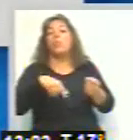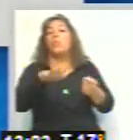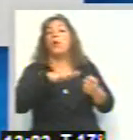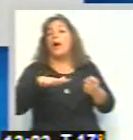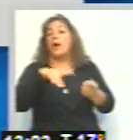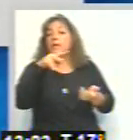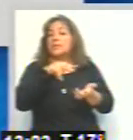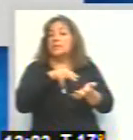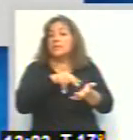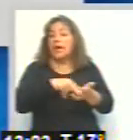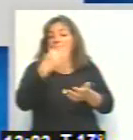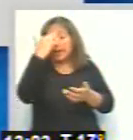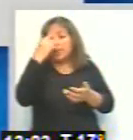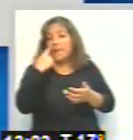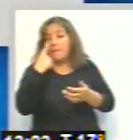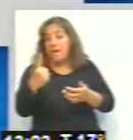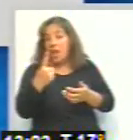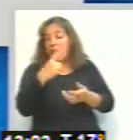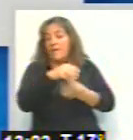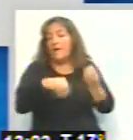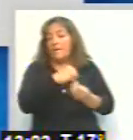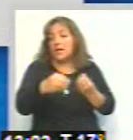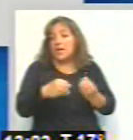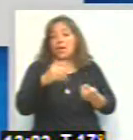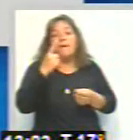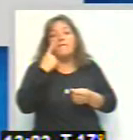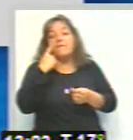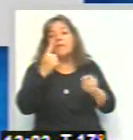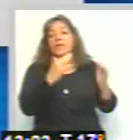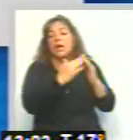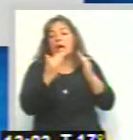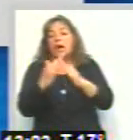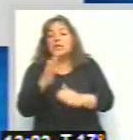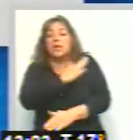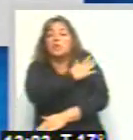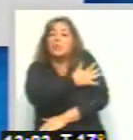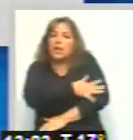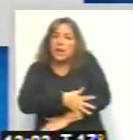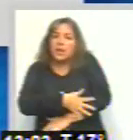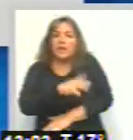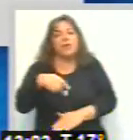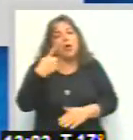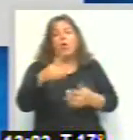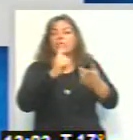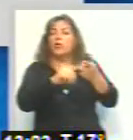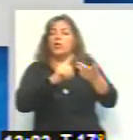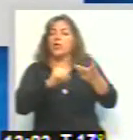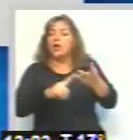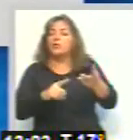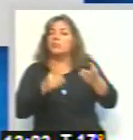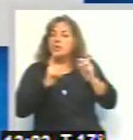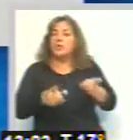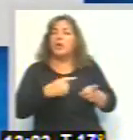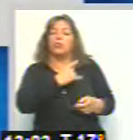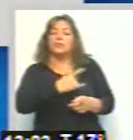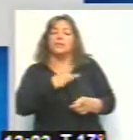O el Gran Salta, 15.000 familias habitan en viviendas precarias. ¿Sí? Otro de los datos que dio a conocer este estudio de la